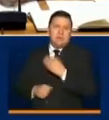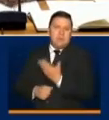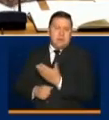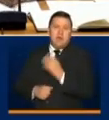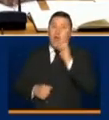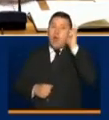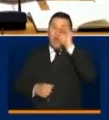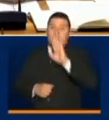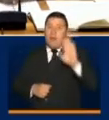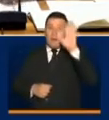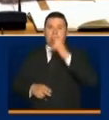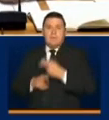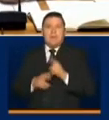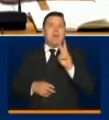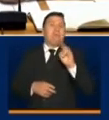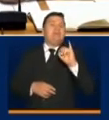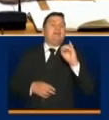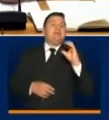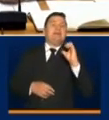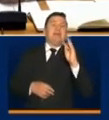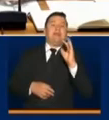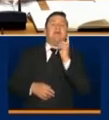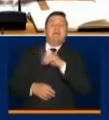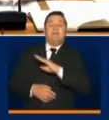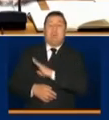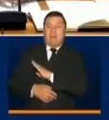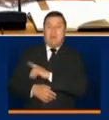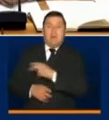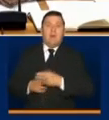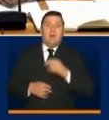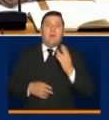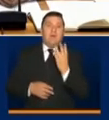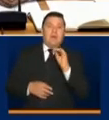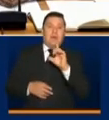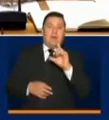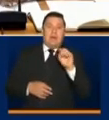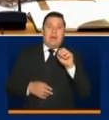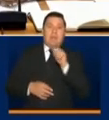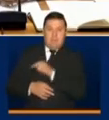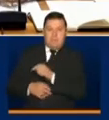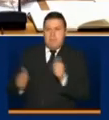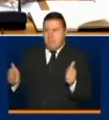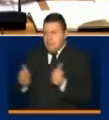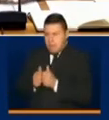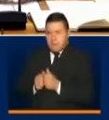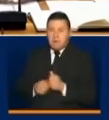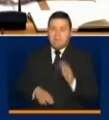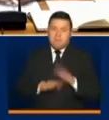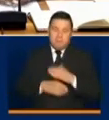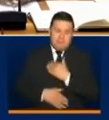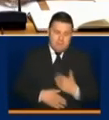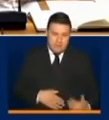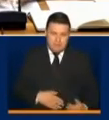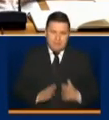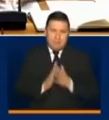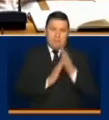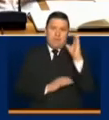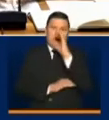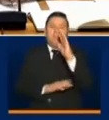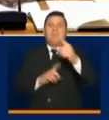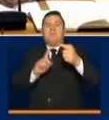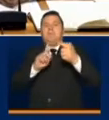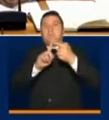gobernador Vicente Bledel, desde el alcalde William Dow. General, presidente y colombianos, primero,